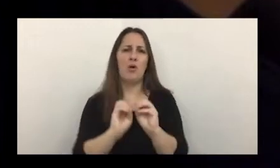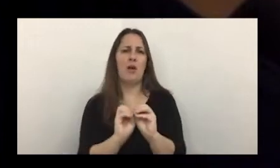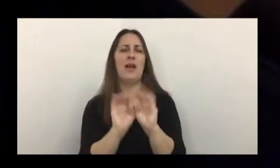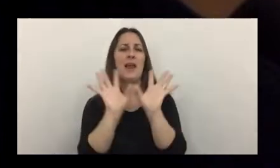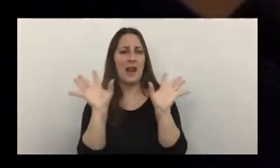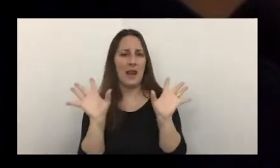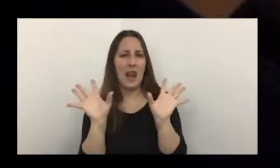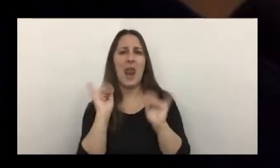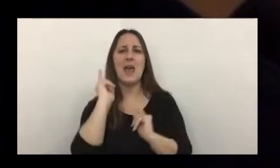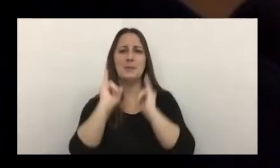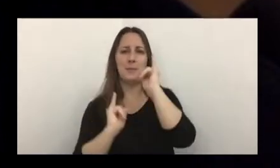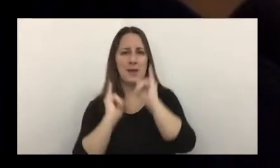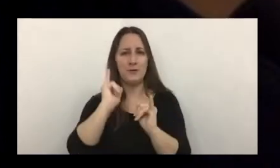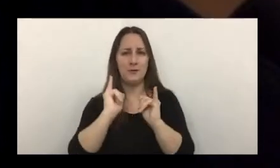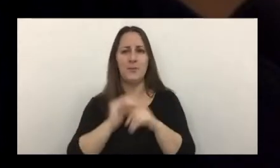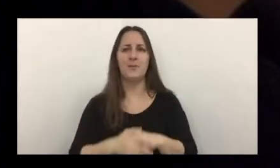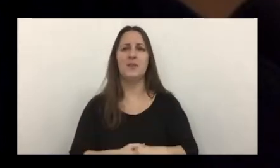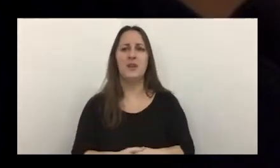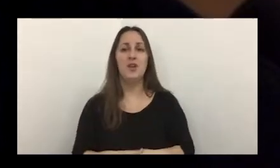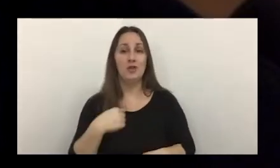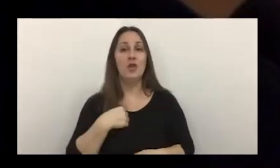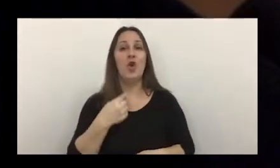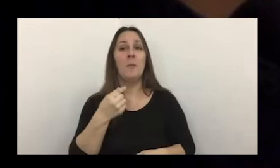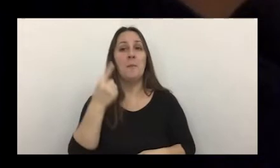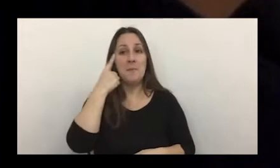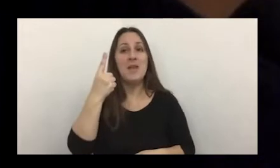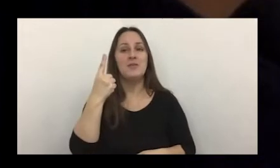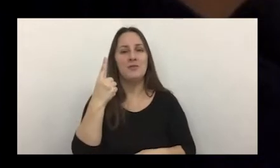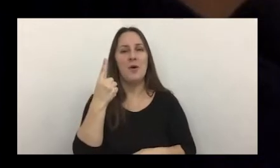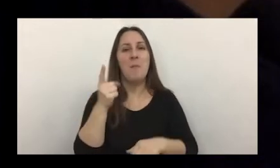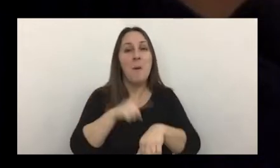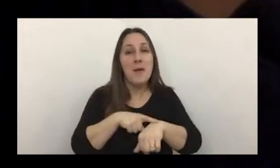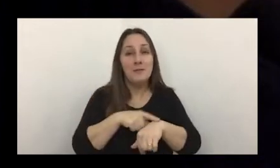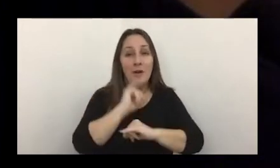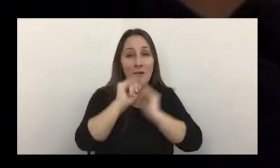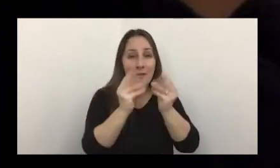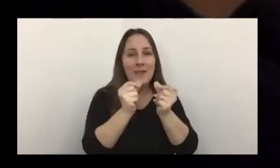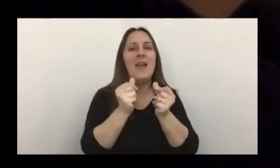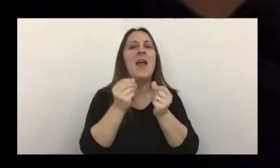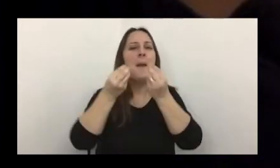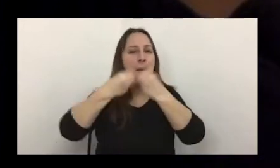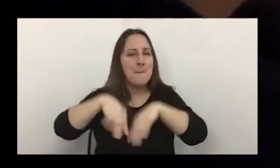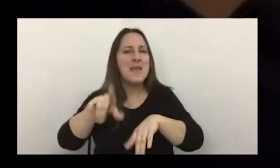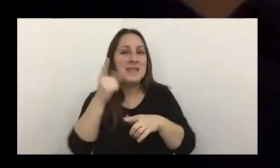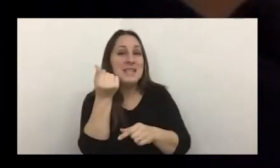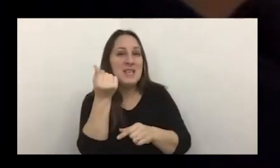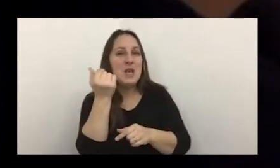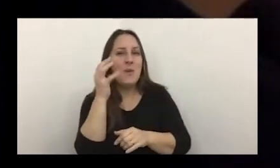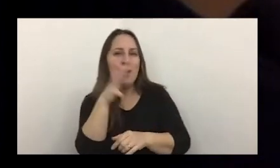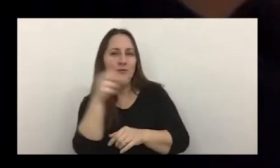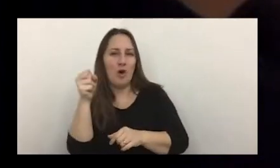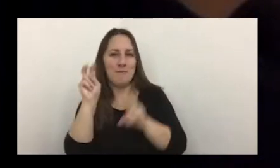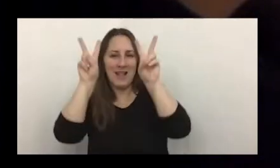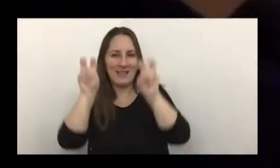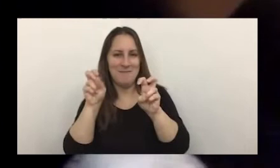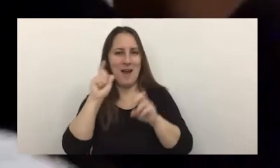tu explicación así que la verdad creo que va a estar genial también para darle el pie a Gabriel así que muchísimas gracias y después coordinamos el